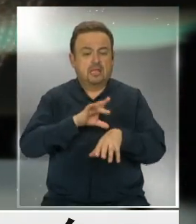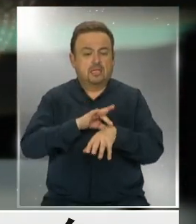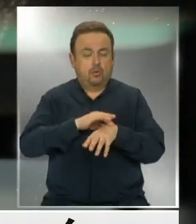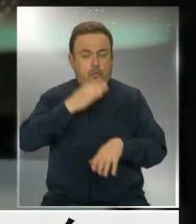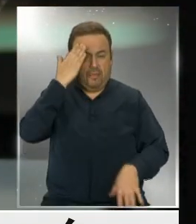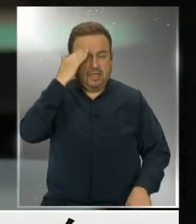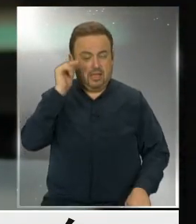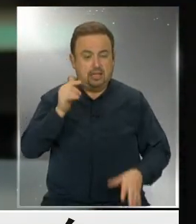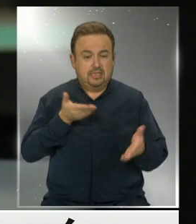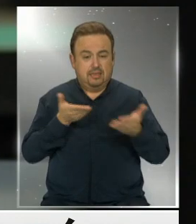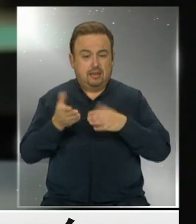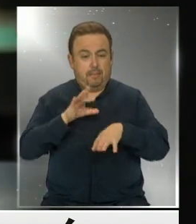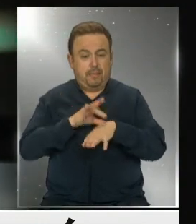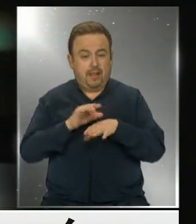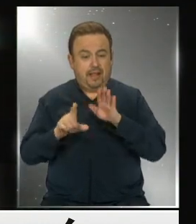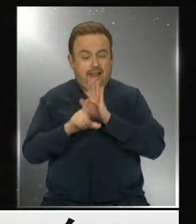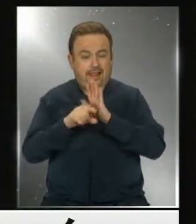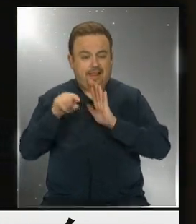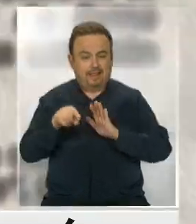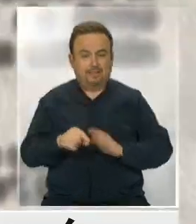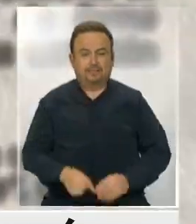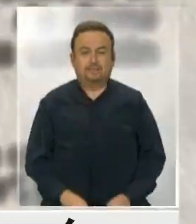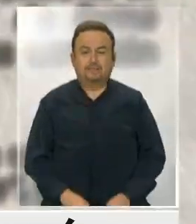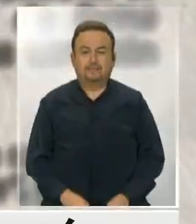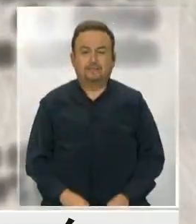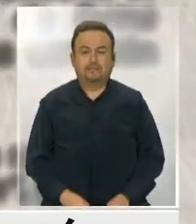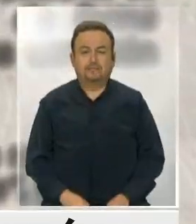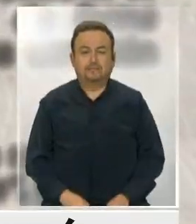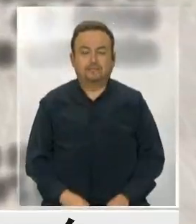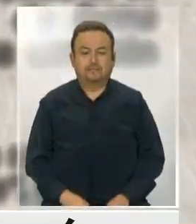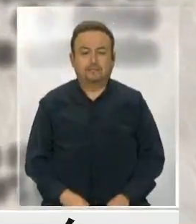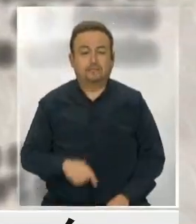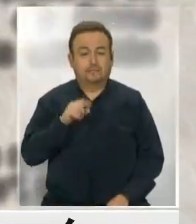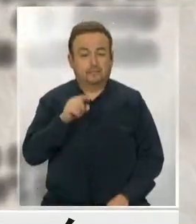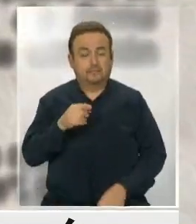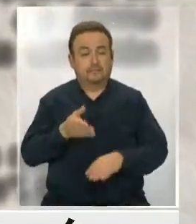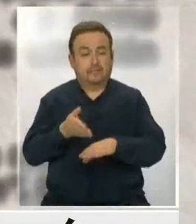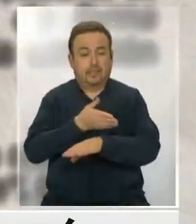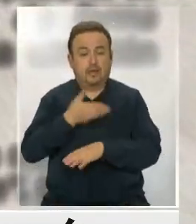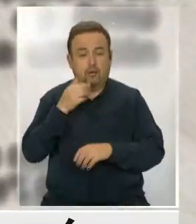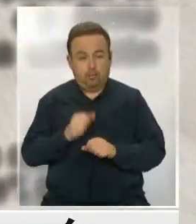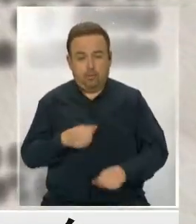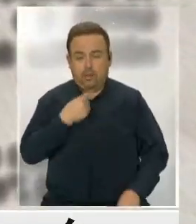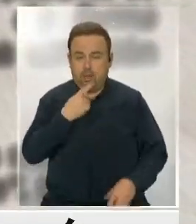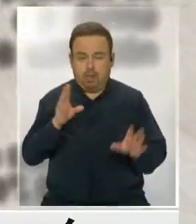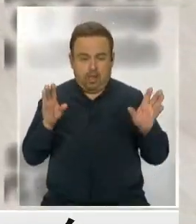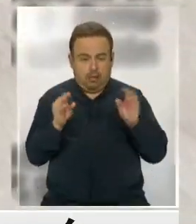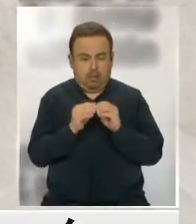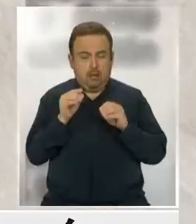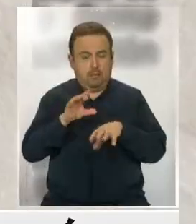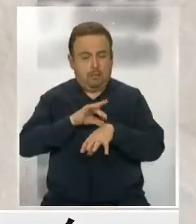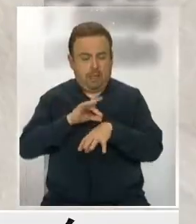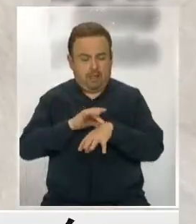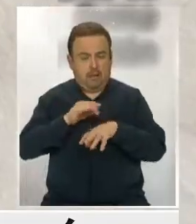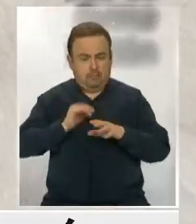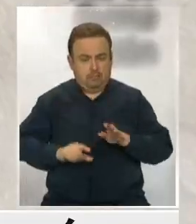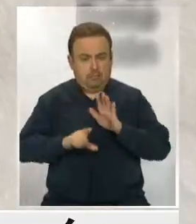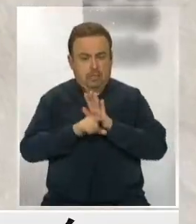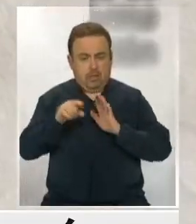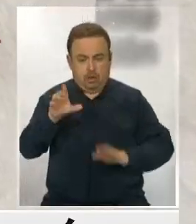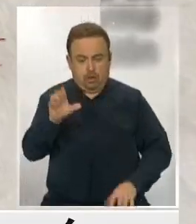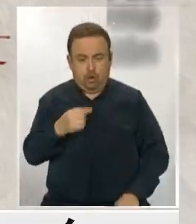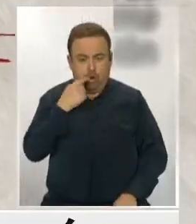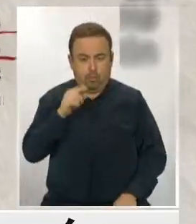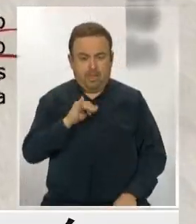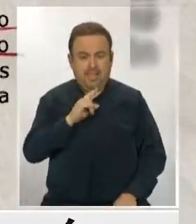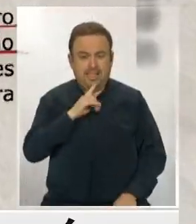Mental del Servicio Médico Legal. De lo anterior se puede concluir, médico legalmente, que el señor